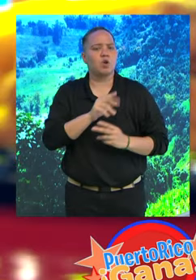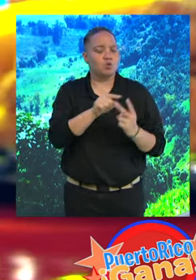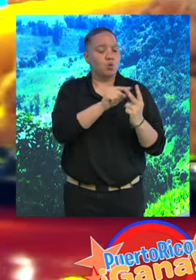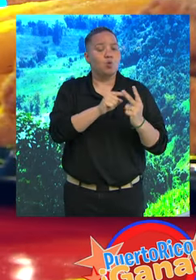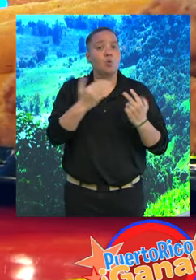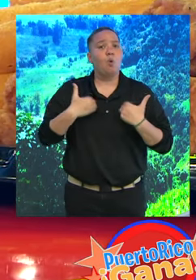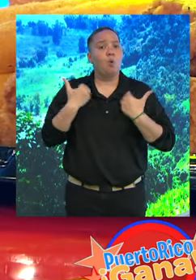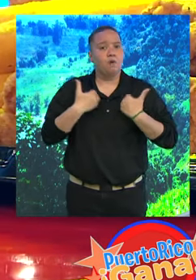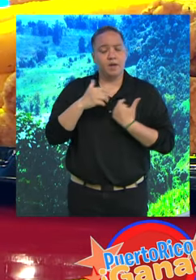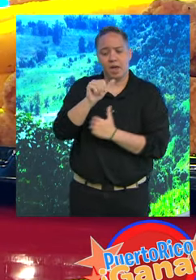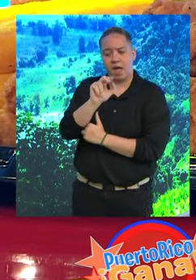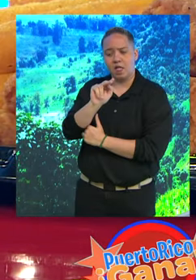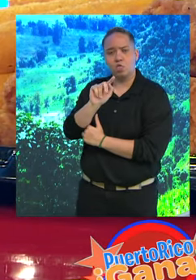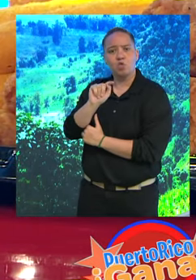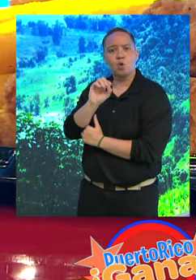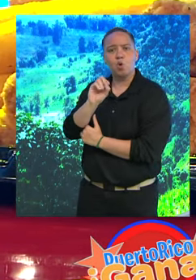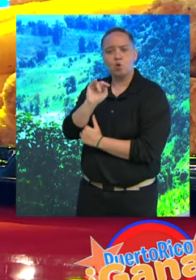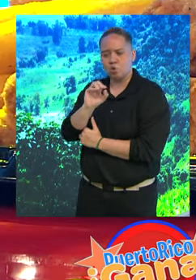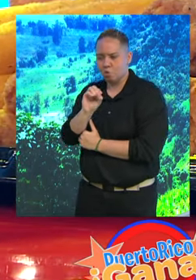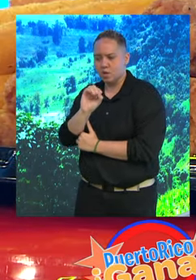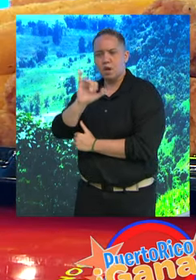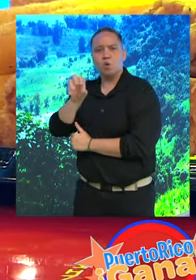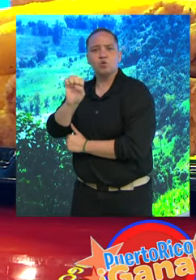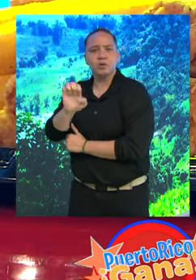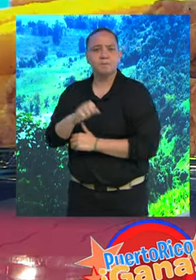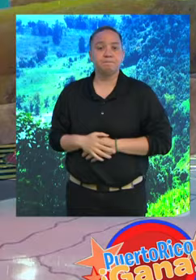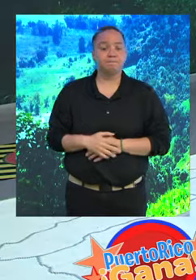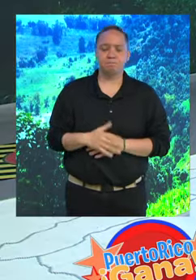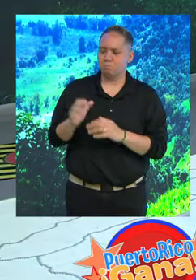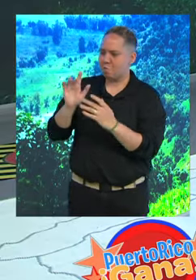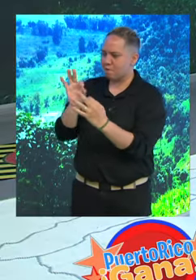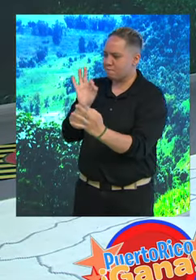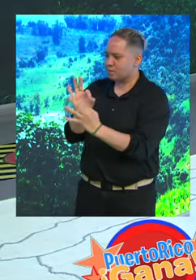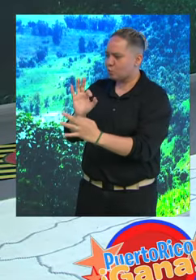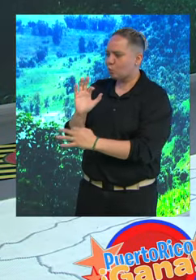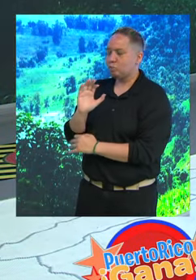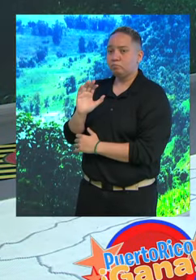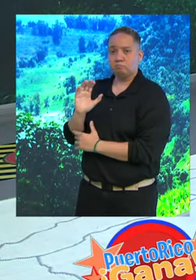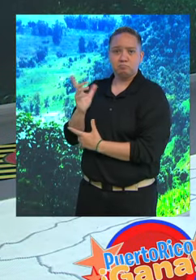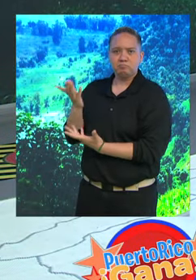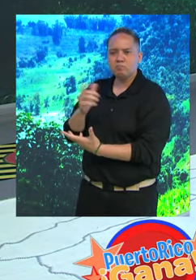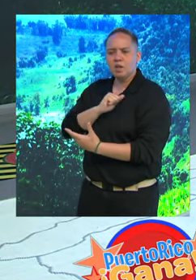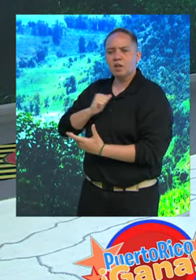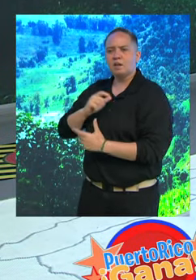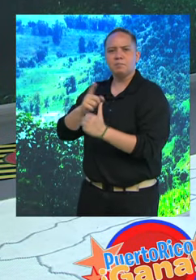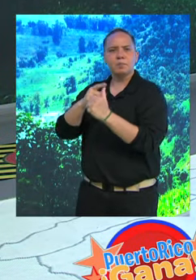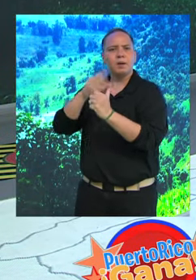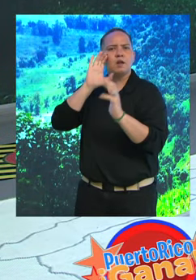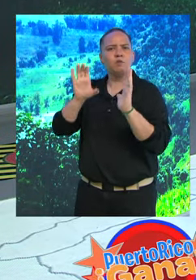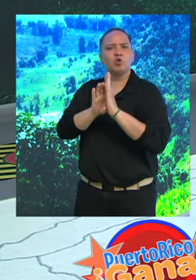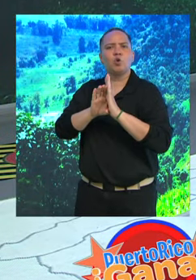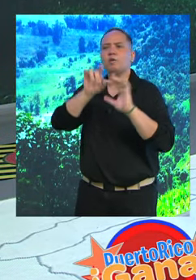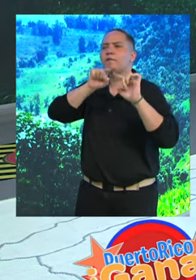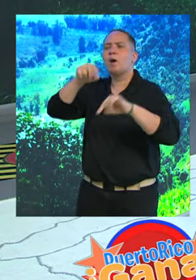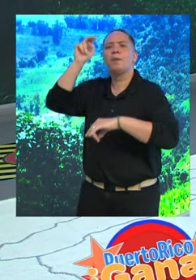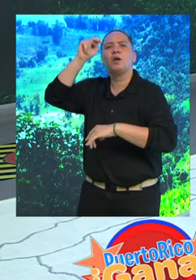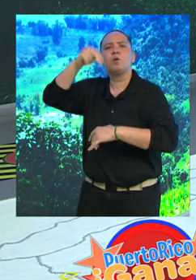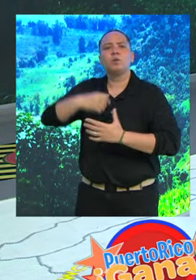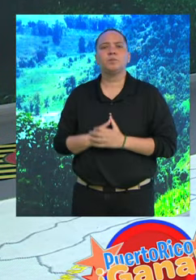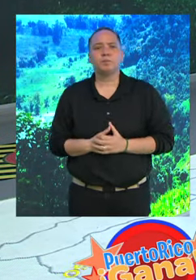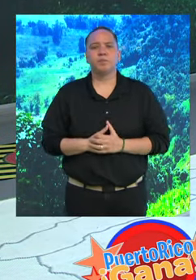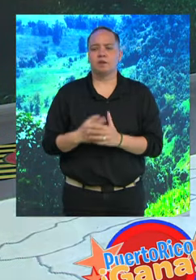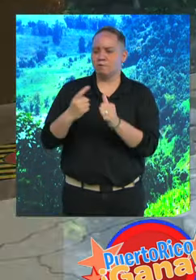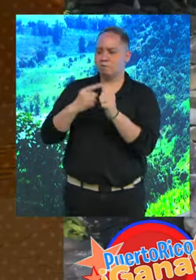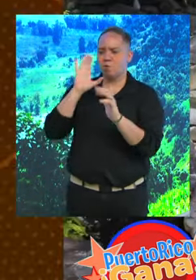jóvenes, que es Antonio y José. Perfecto. Alcaldesa, vamos a comenzar a ver la foto y usted me cuenta. Primera foto, vamos para Guabo. Viene, vamos arriba.